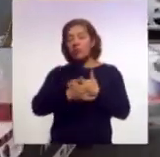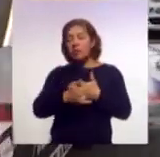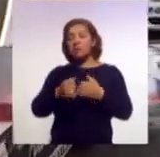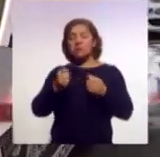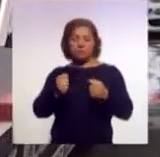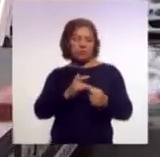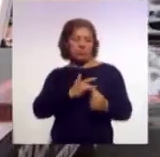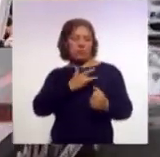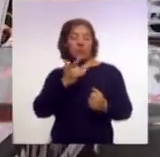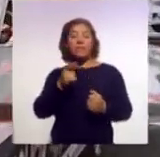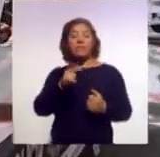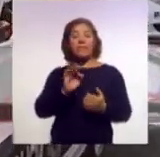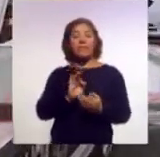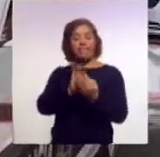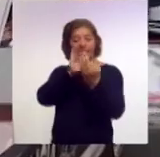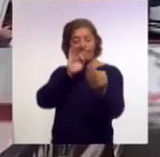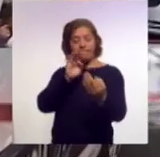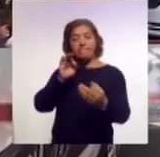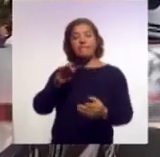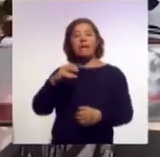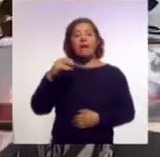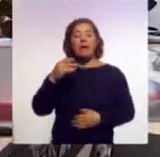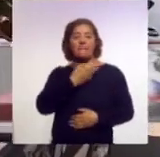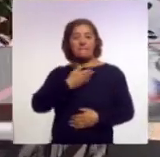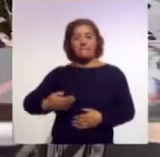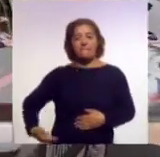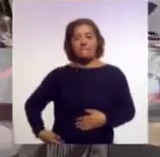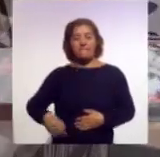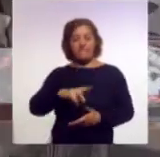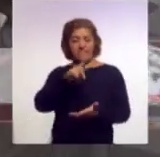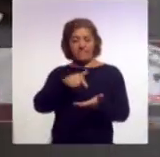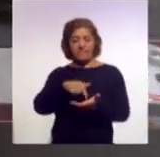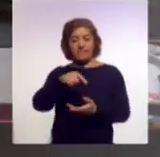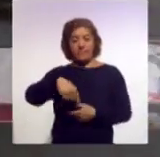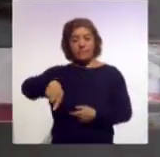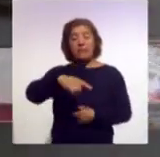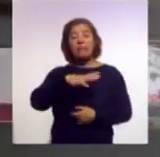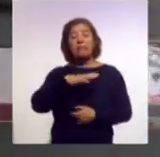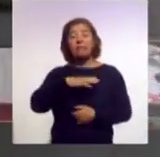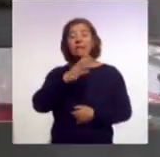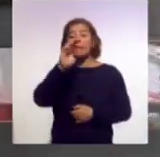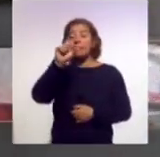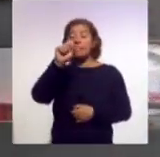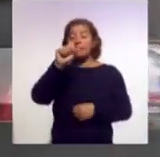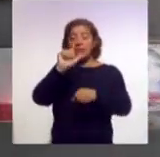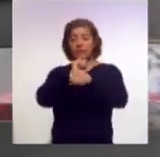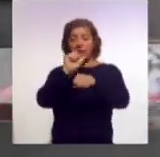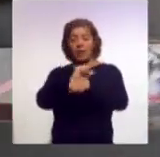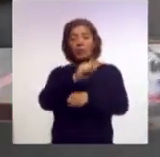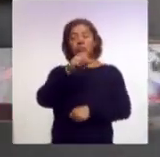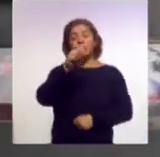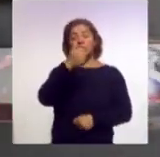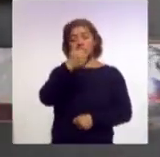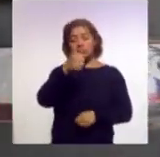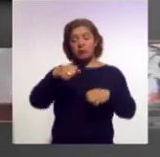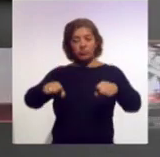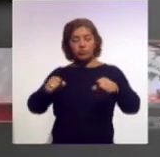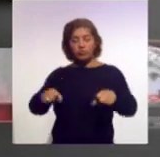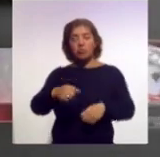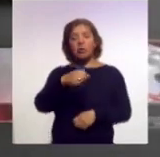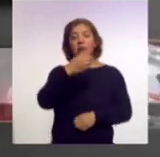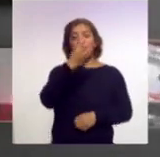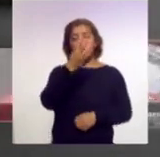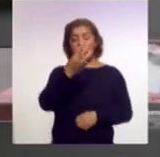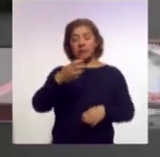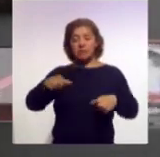realizó frente a la presidencia municipal y con stop de 20 nuevas patrullas, 6 motopatrullas, 3, 4 motos